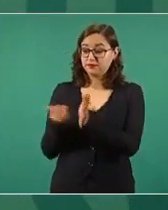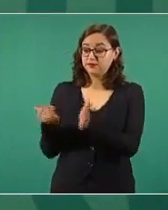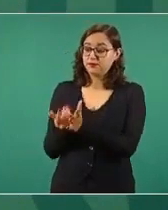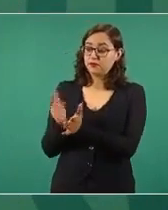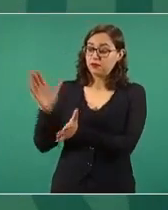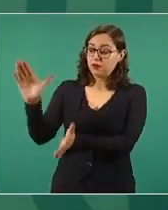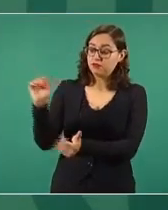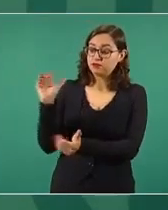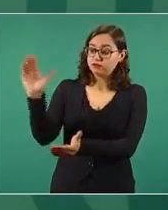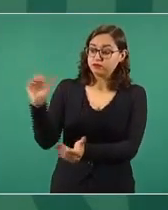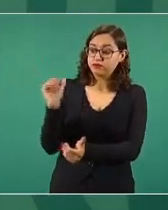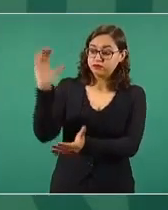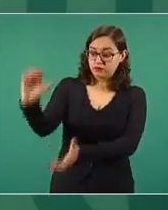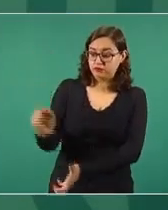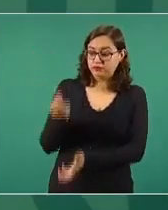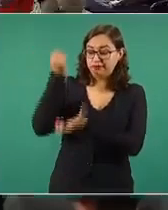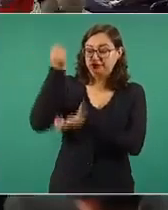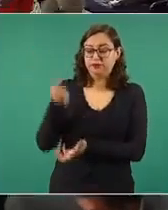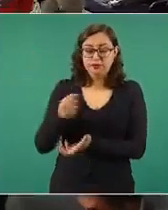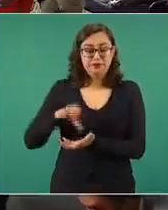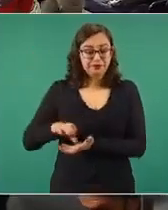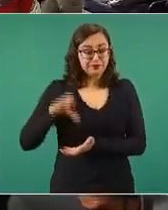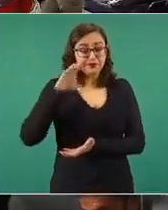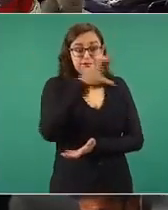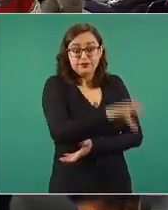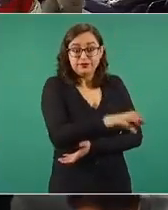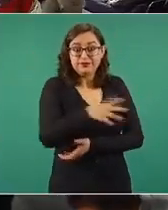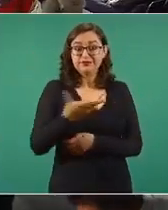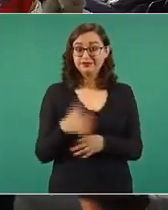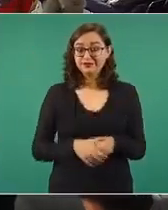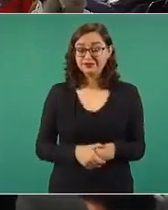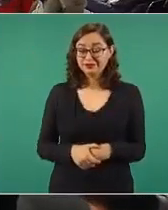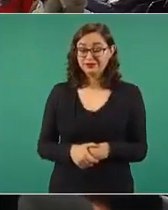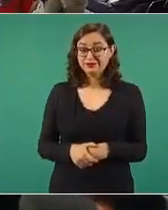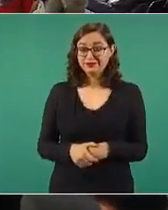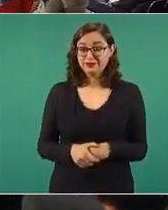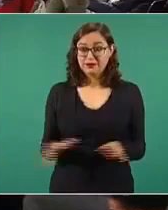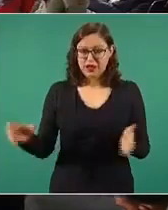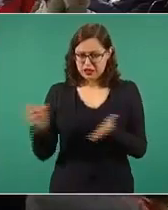sólo créditos, sino presupuesto,